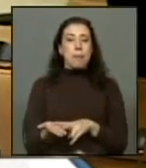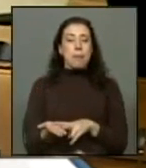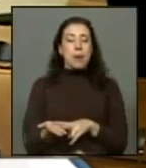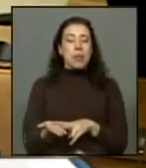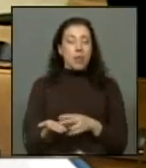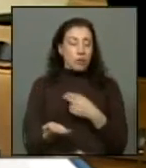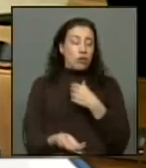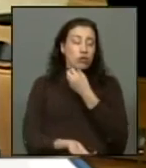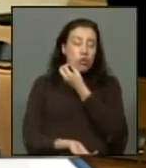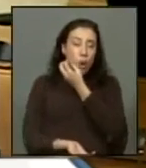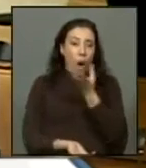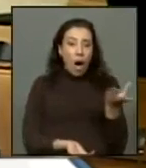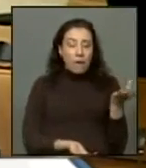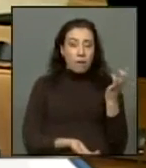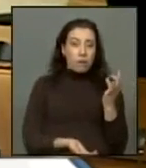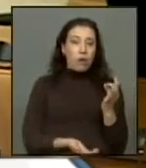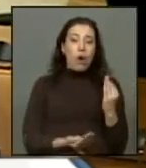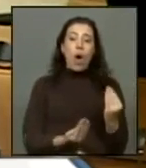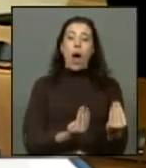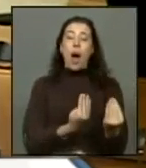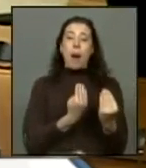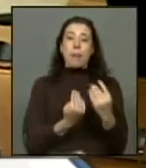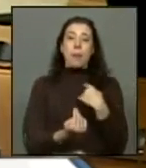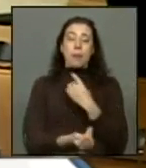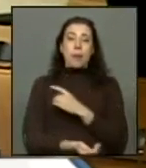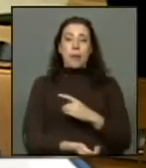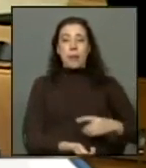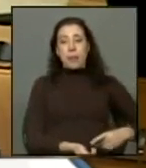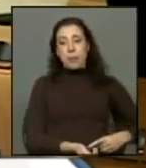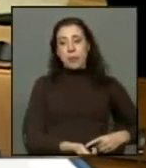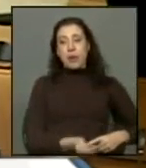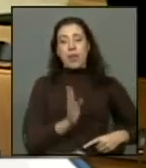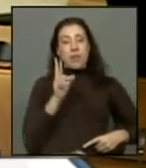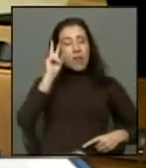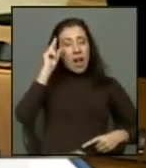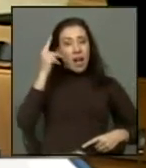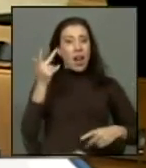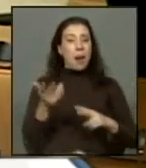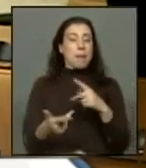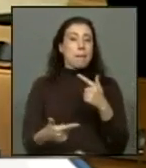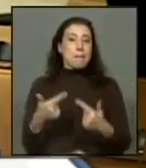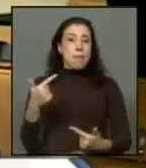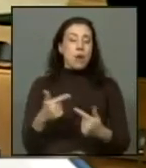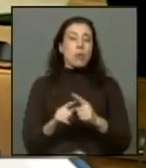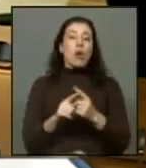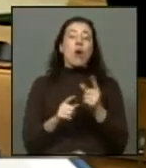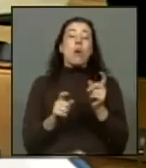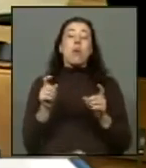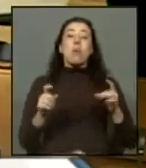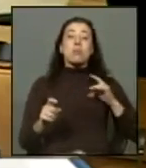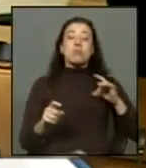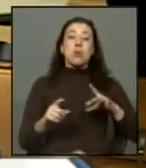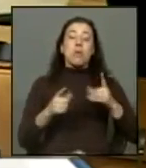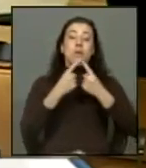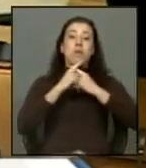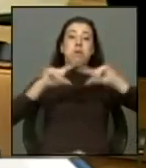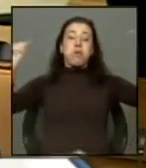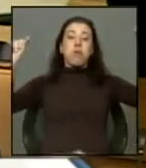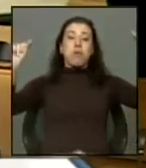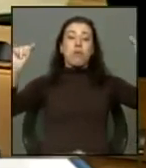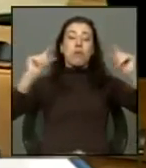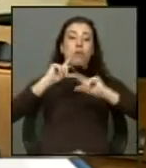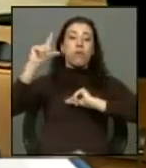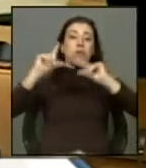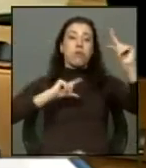modestia, digo, y con el apoyo de mis colegas, entonces hay que crear una política para que no haya la fuga de cerebro, para que no haya una fuga